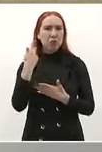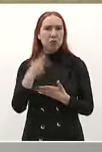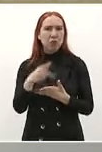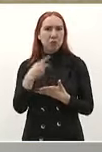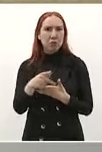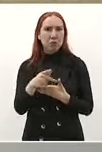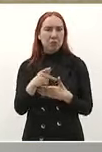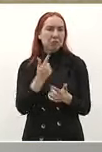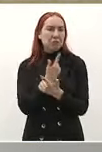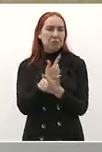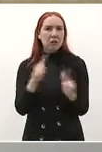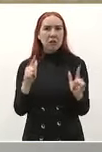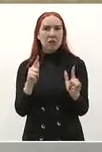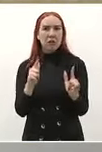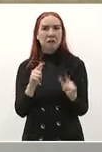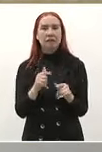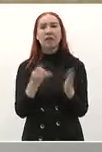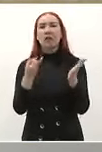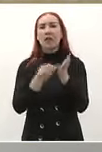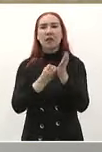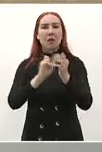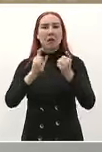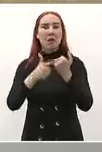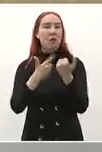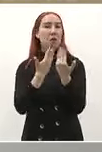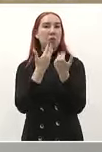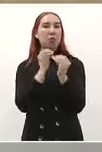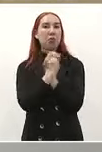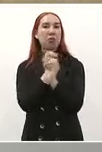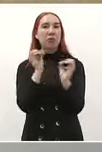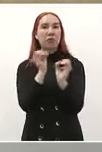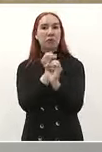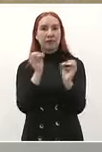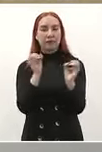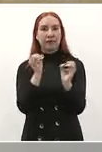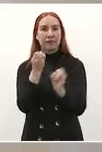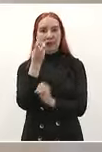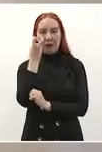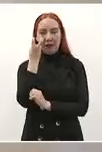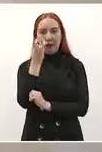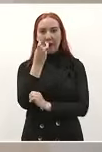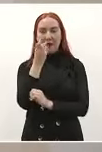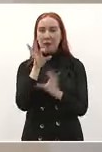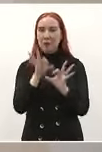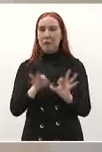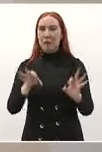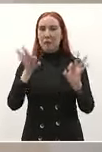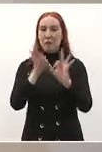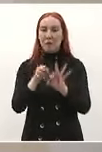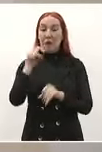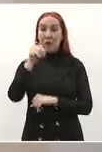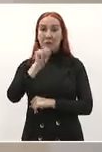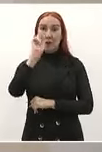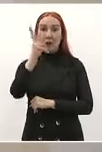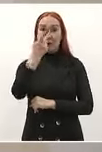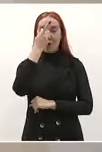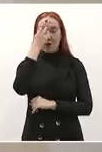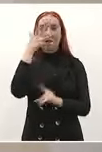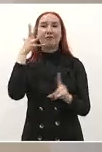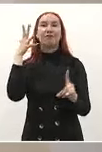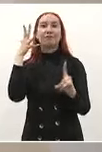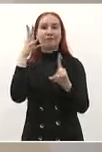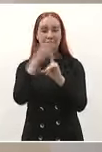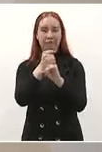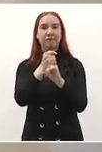comisión y eso ya se logró aquí en San Luis Potosí